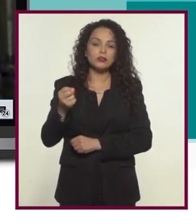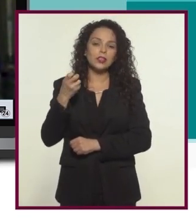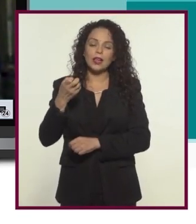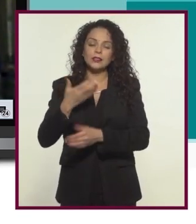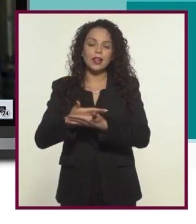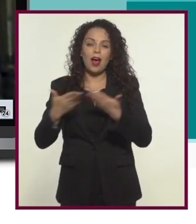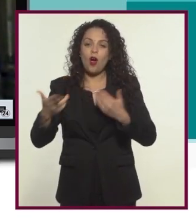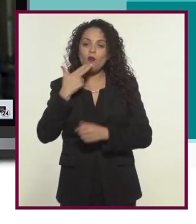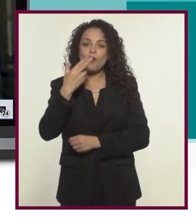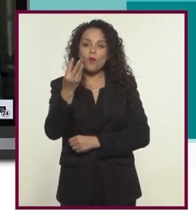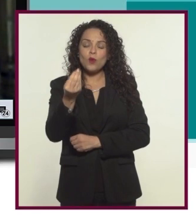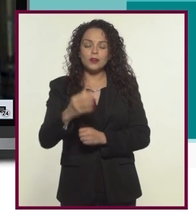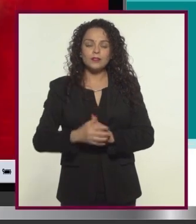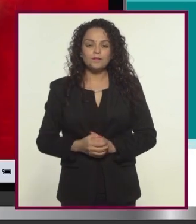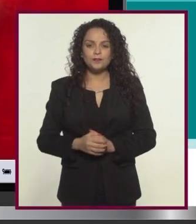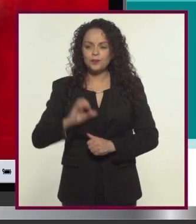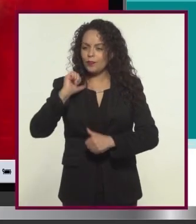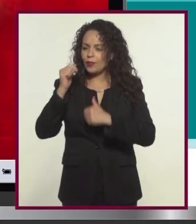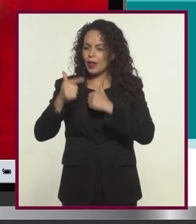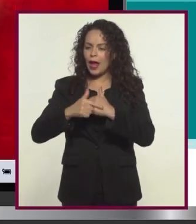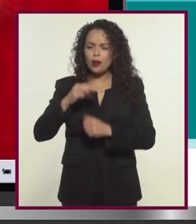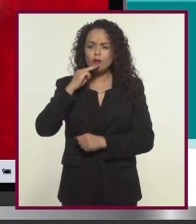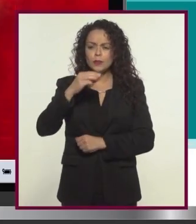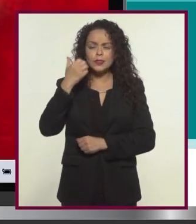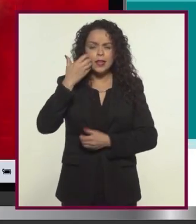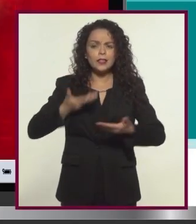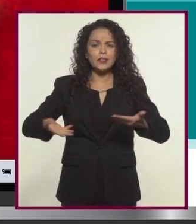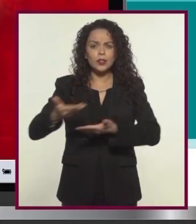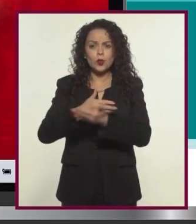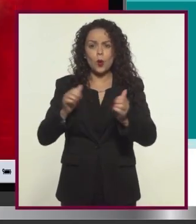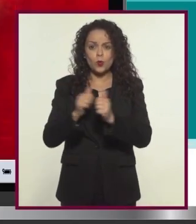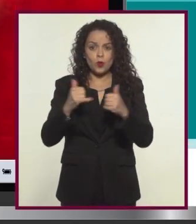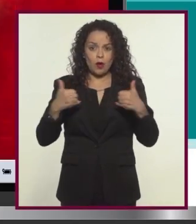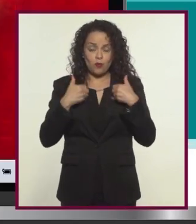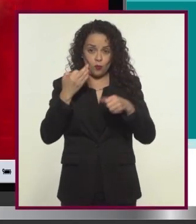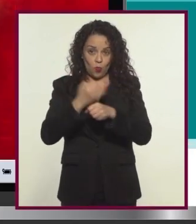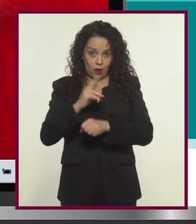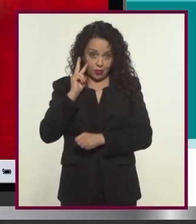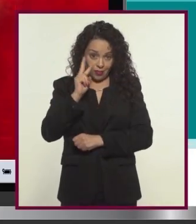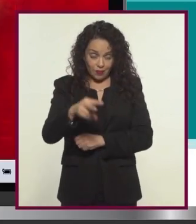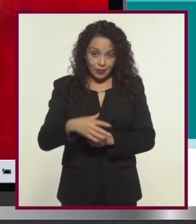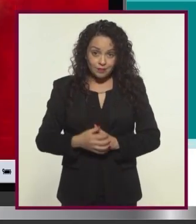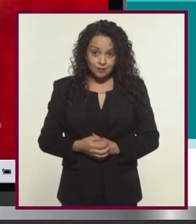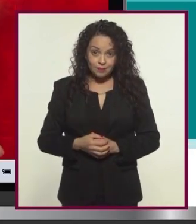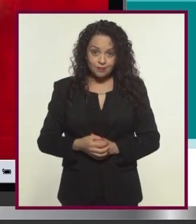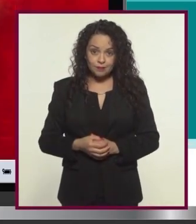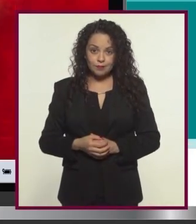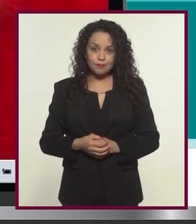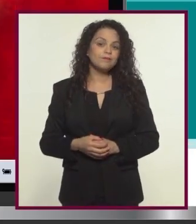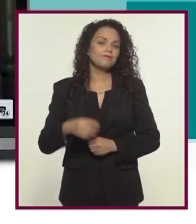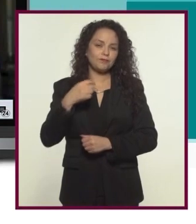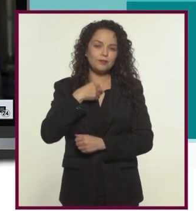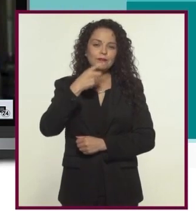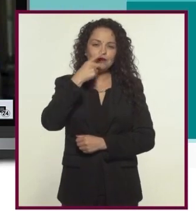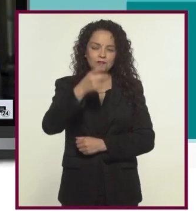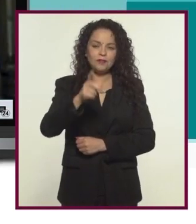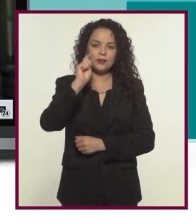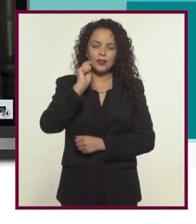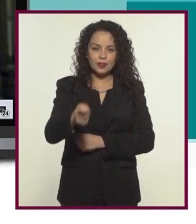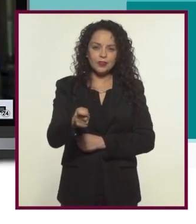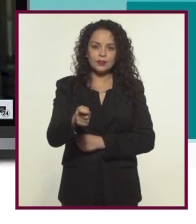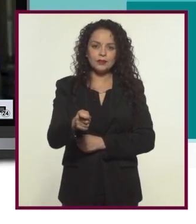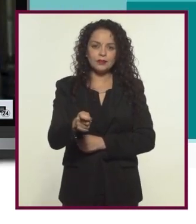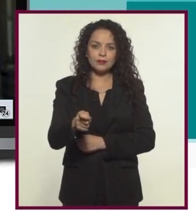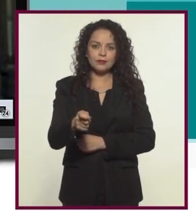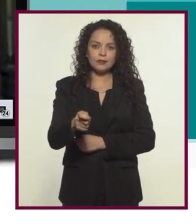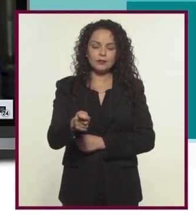híbridos son lo de hoy ¿algún mensaje que quieras compartir con los chicos que nos están viendo en casa? yo diría